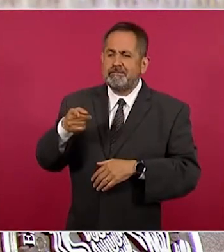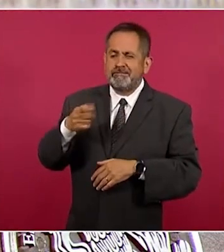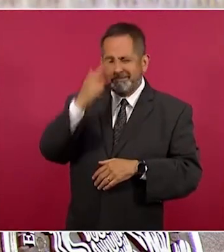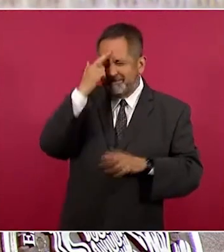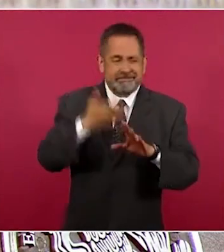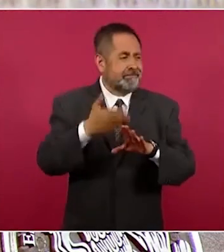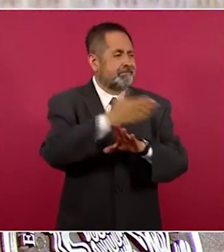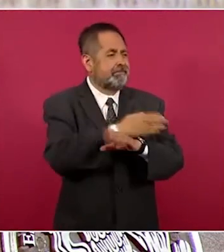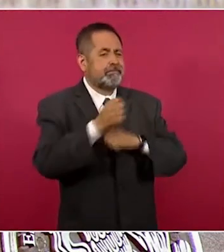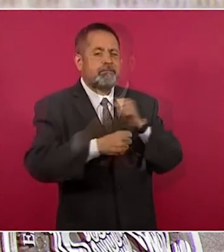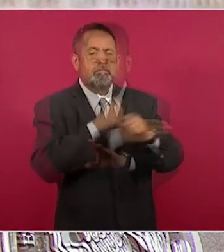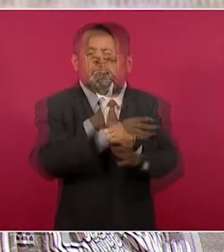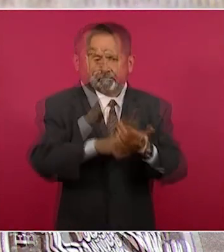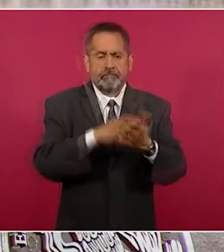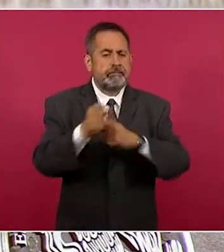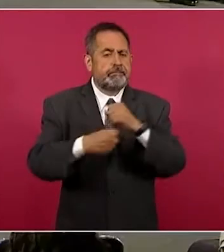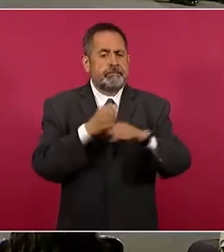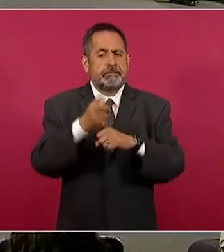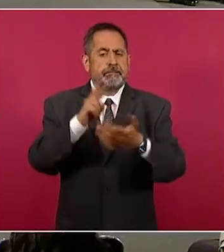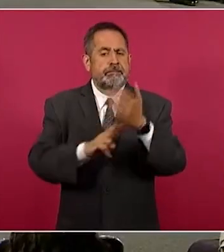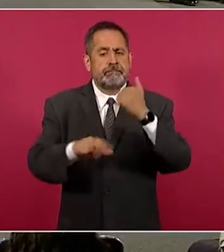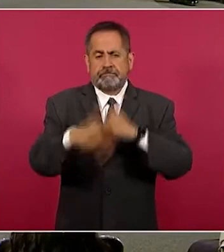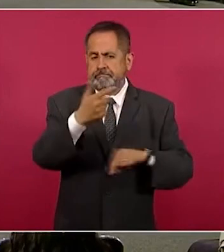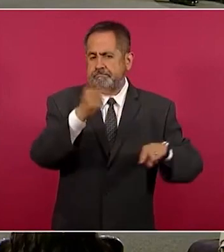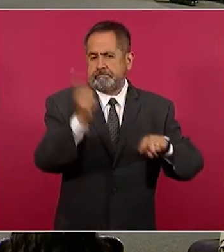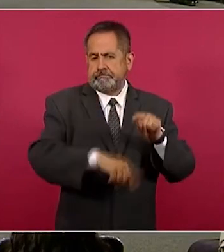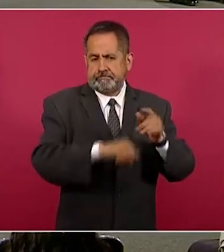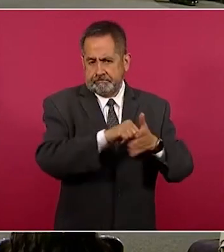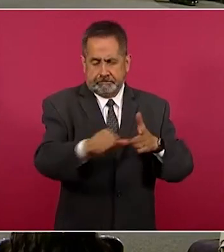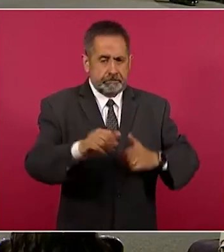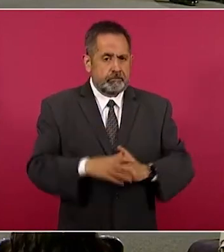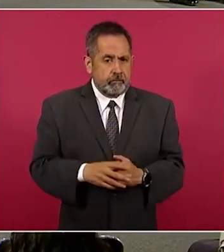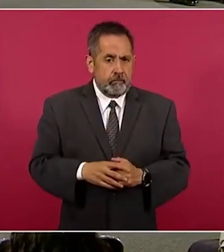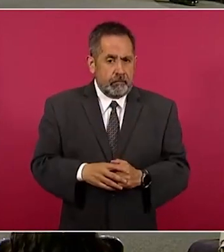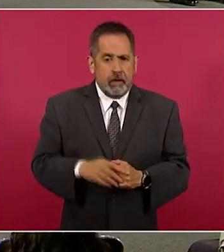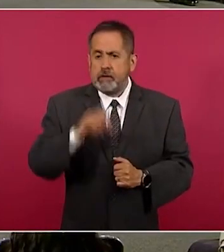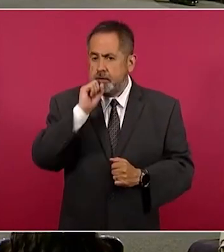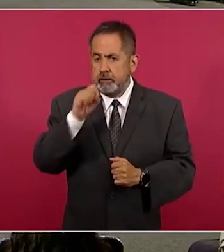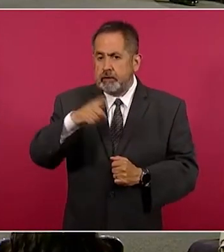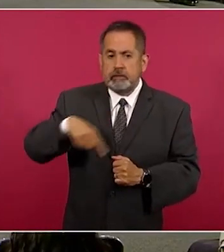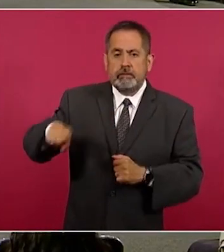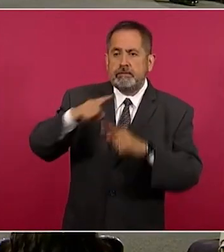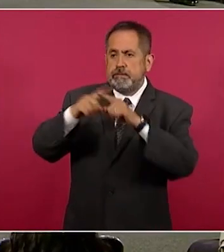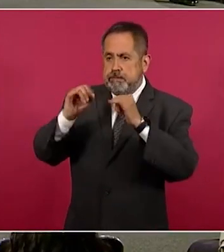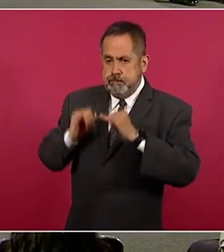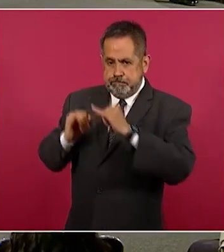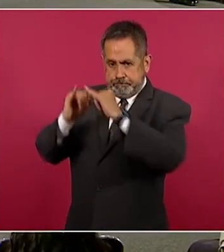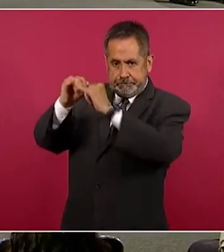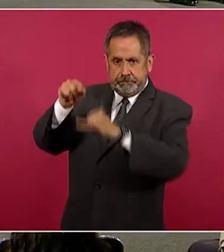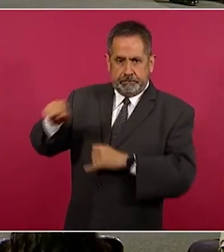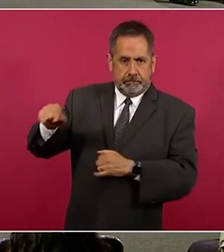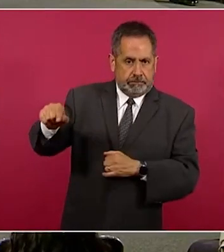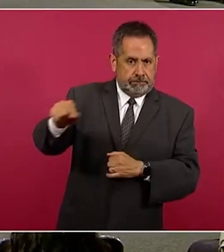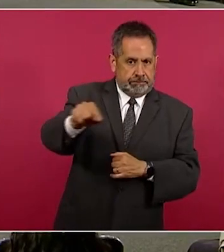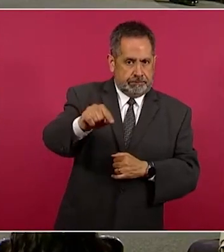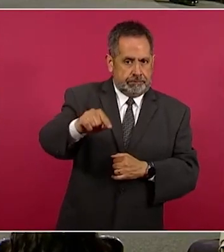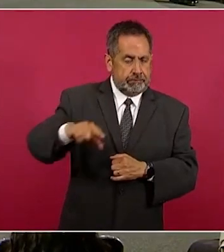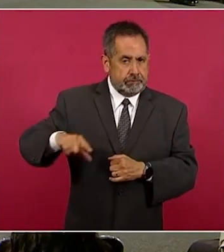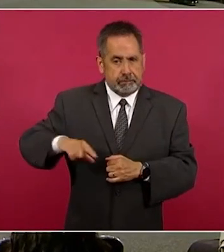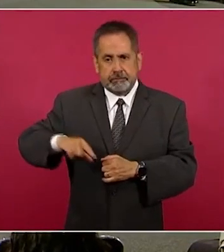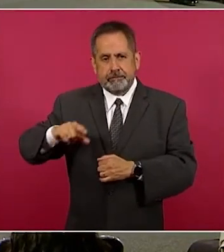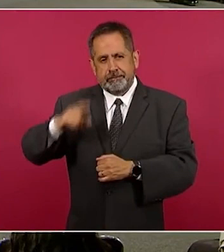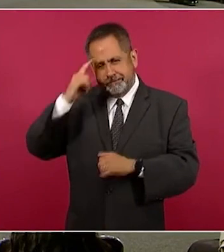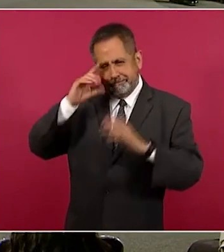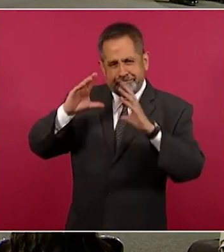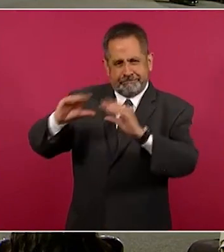están haciendo? Vamos a verlo. De igual manera, se fortalece a las instituciones públicas de formación